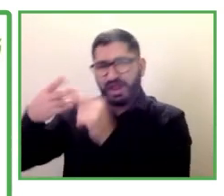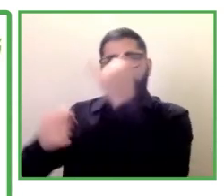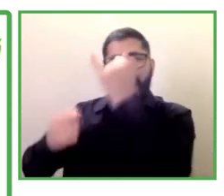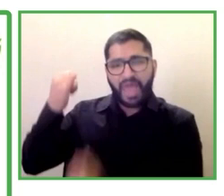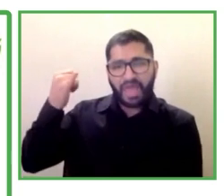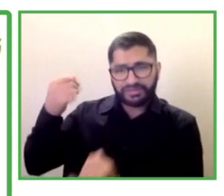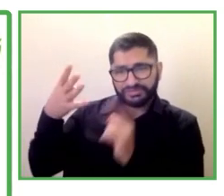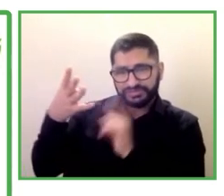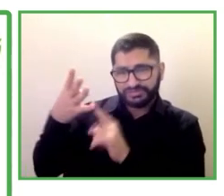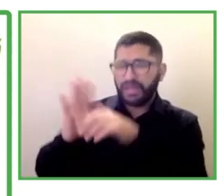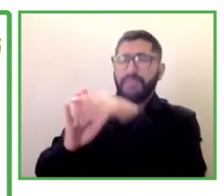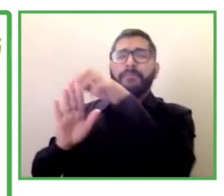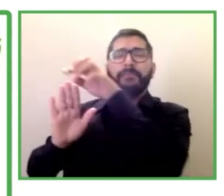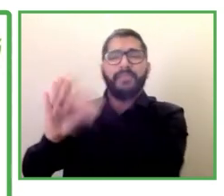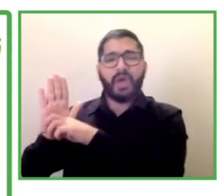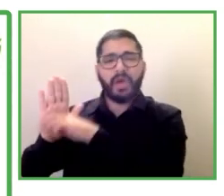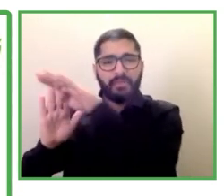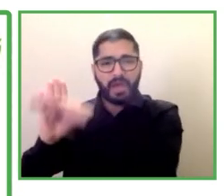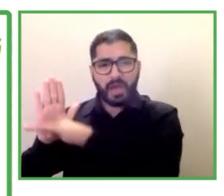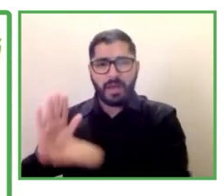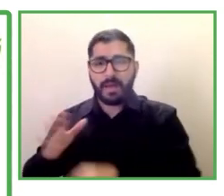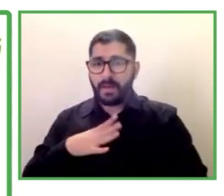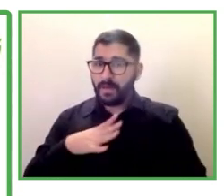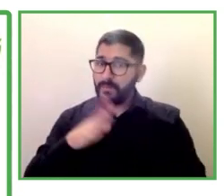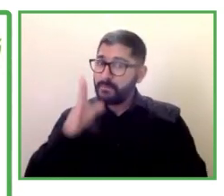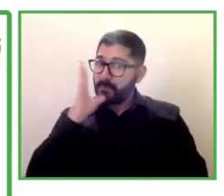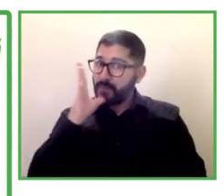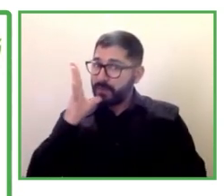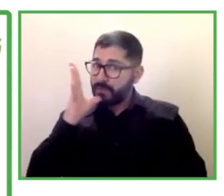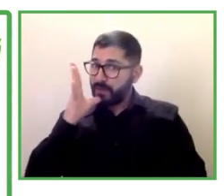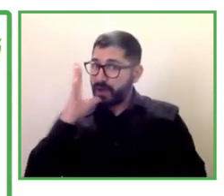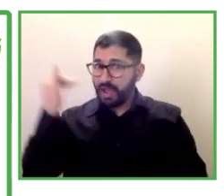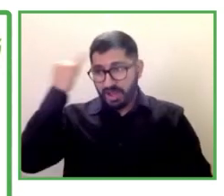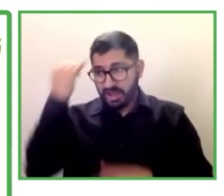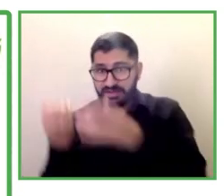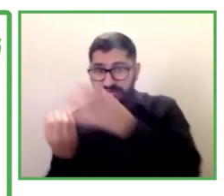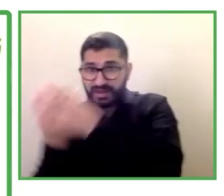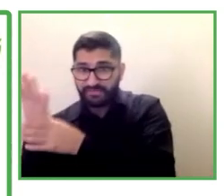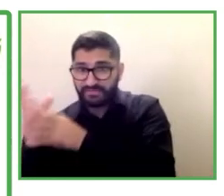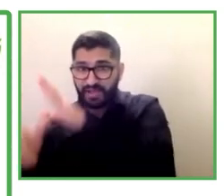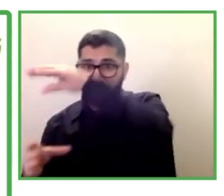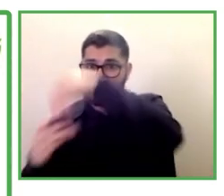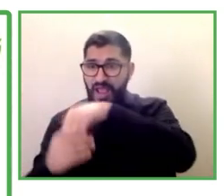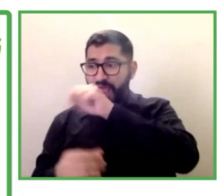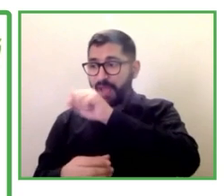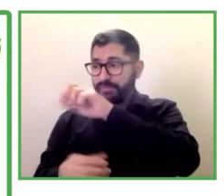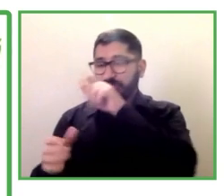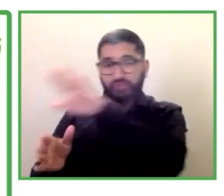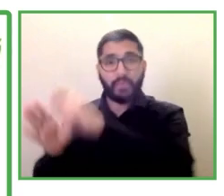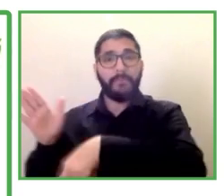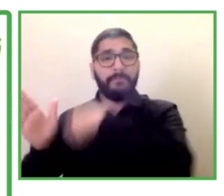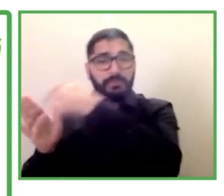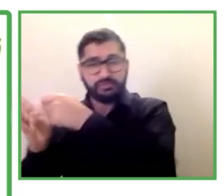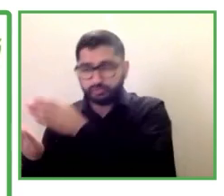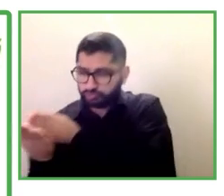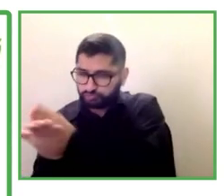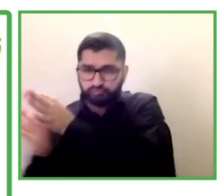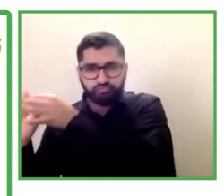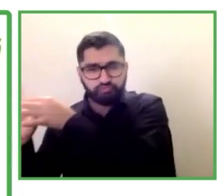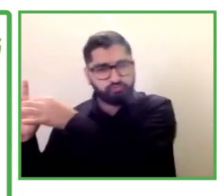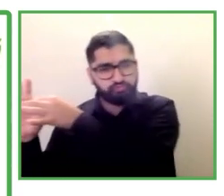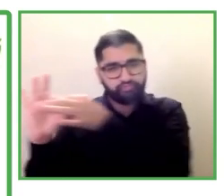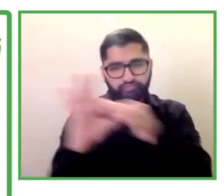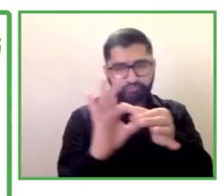sido una iniciativa de APSA y es en estos momentos un programa absolutamente pionero que no tiene precedentes ni paralelismos en otras